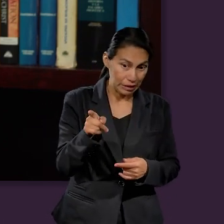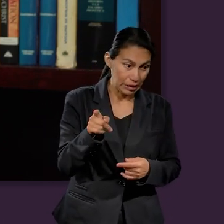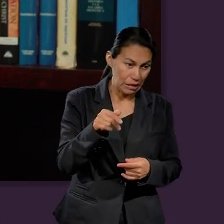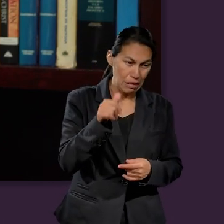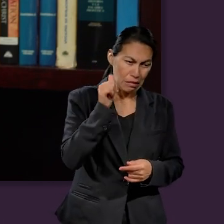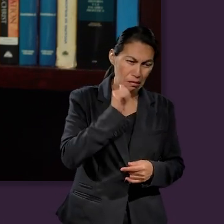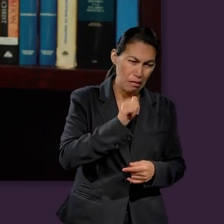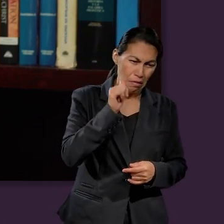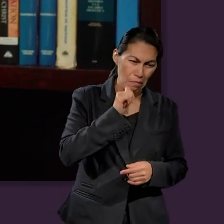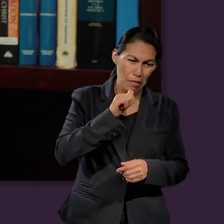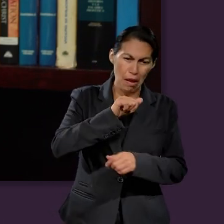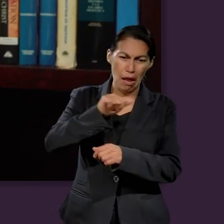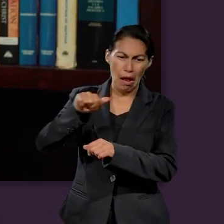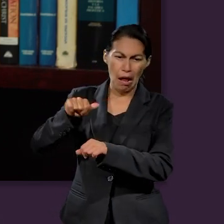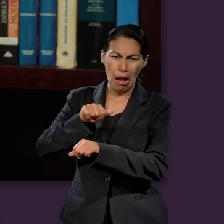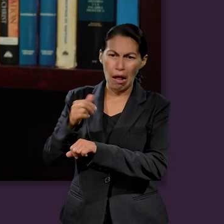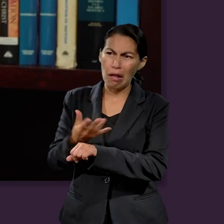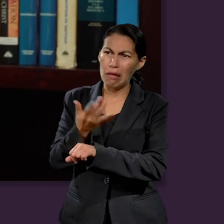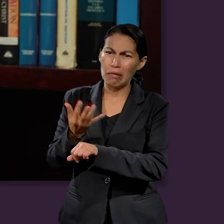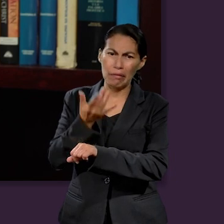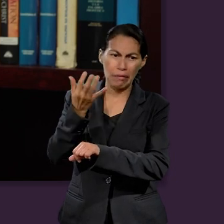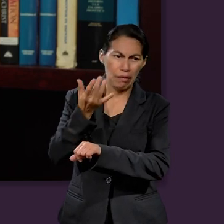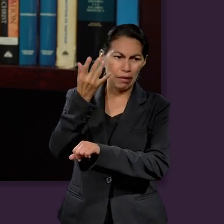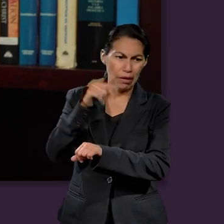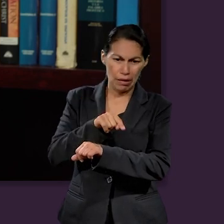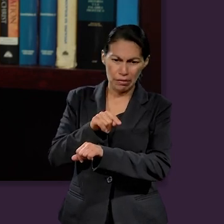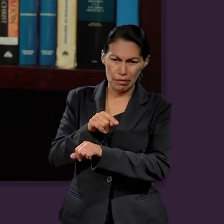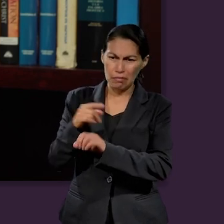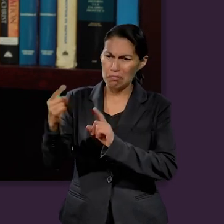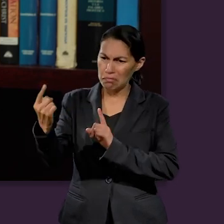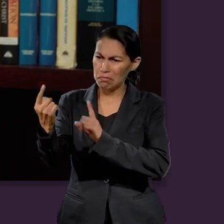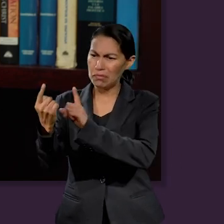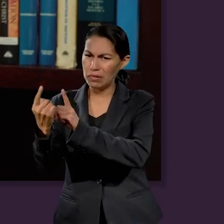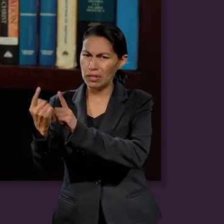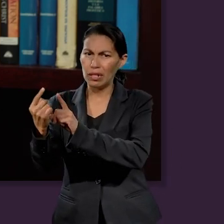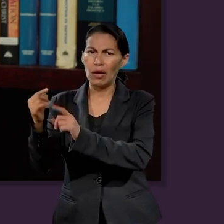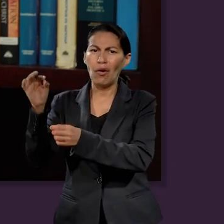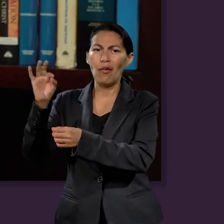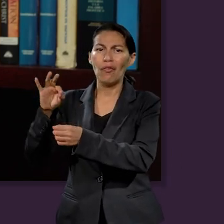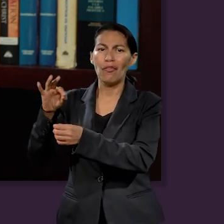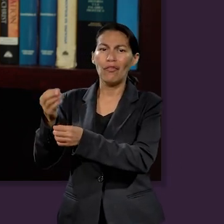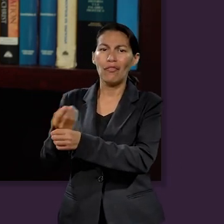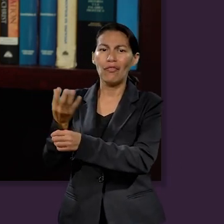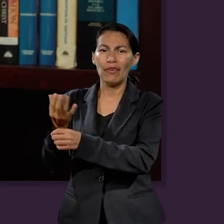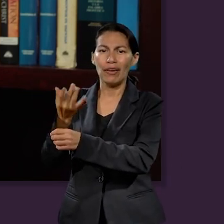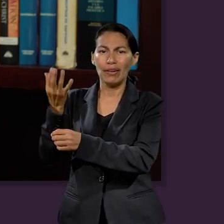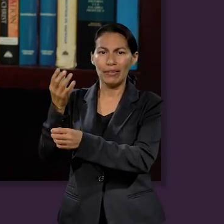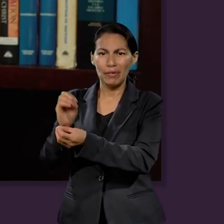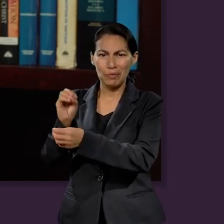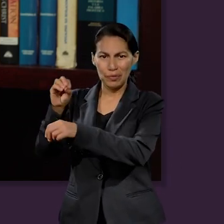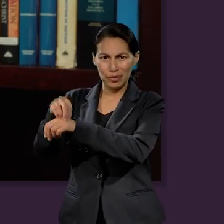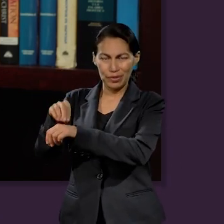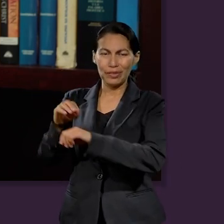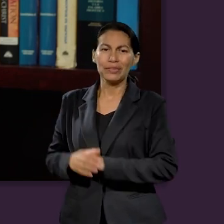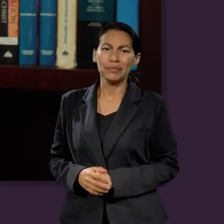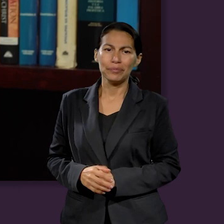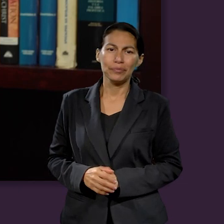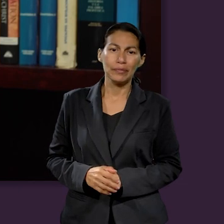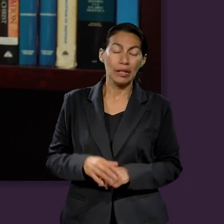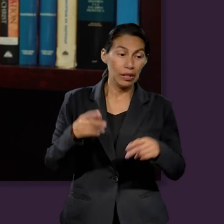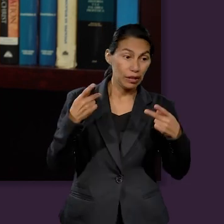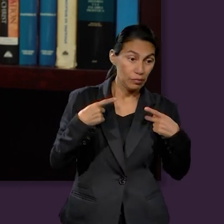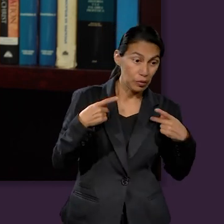vez que te presentes ante el altar, tienes que traer una ofrenda. Y la gran verdad aquí encerrada es